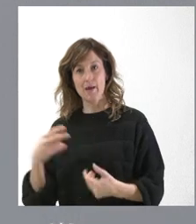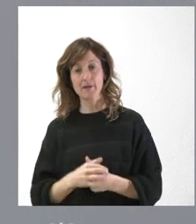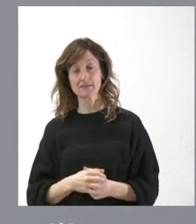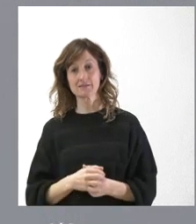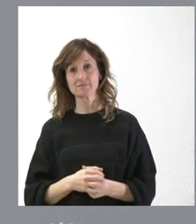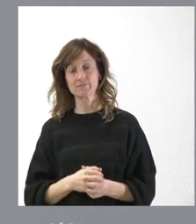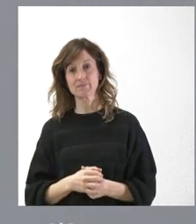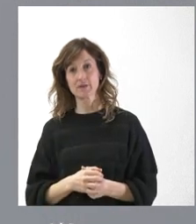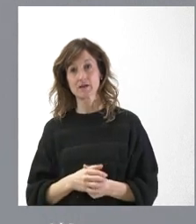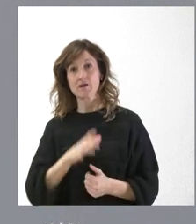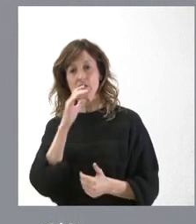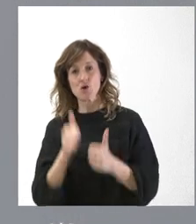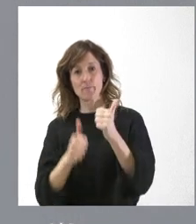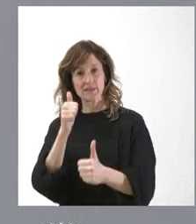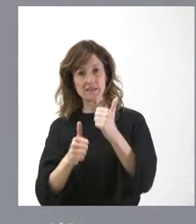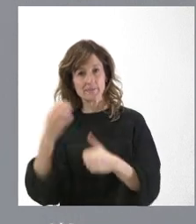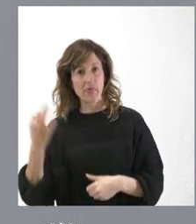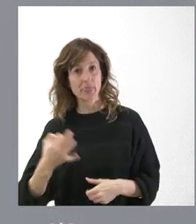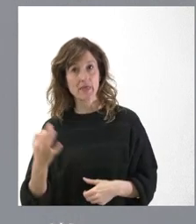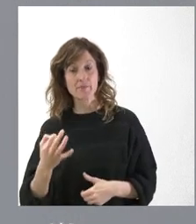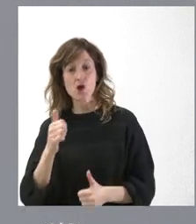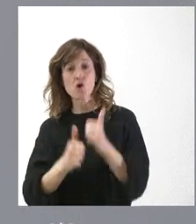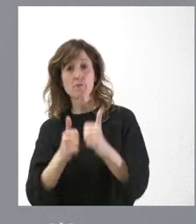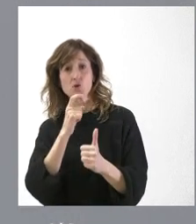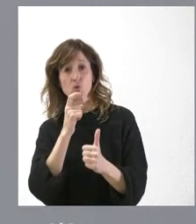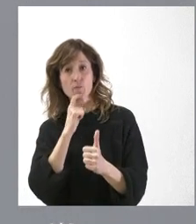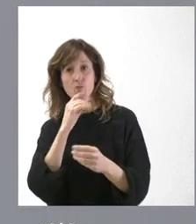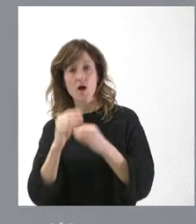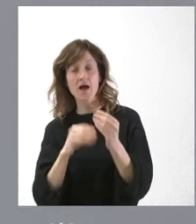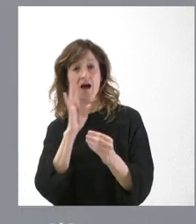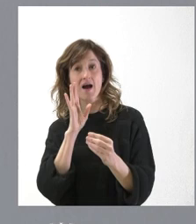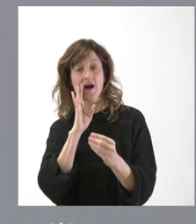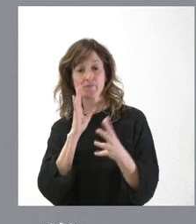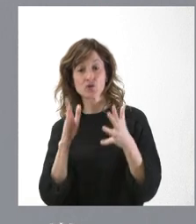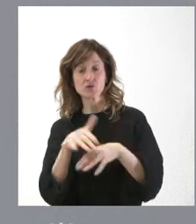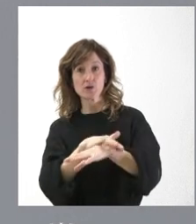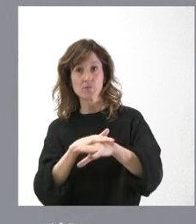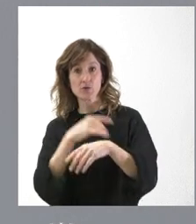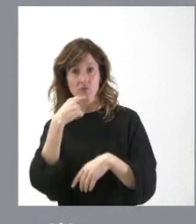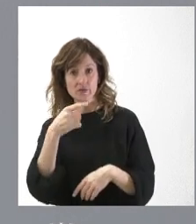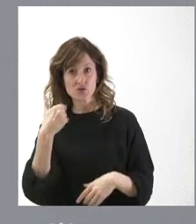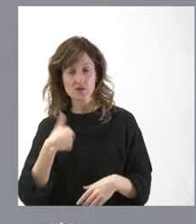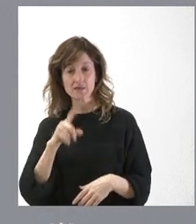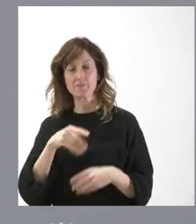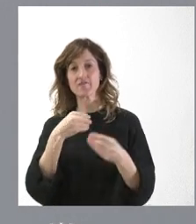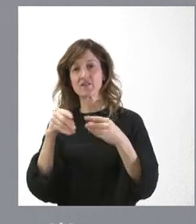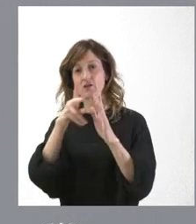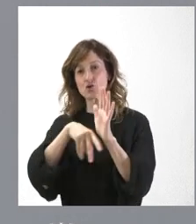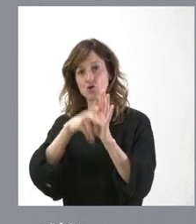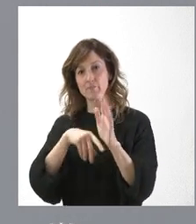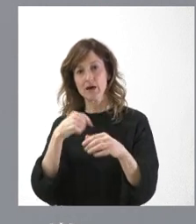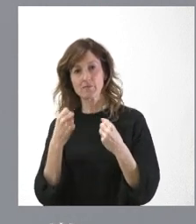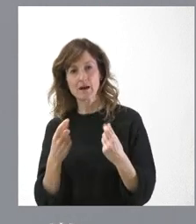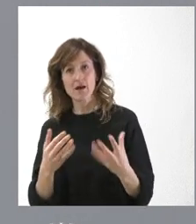rentables, tienen que ser competitivas. Y para que sean competitivas hay que hacer cosas como las que hemos hecho hoy en el Consejo de Gobierno y también flexibilizar normativas y avanzar